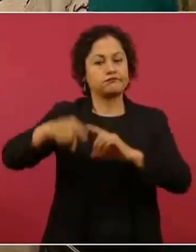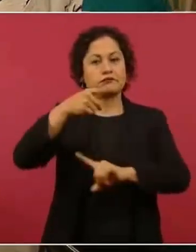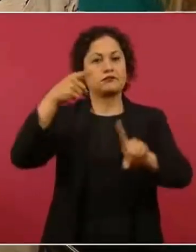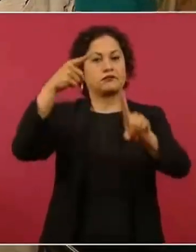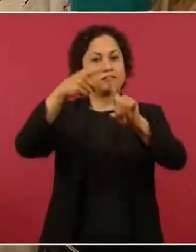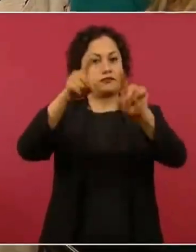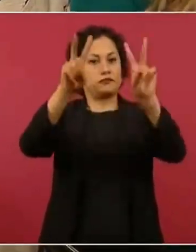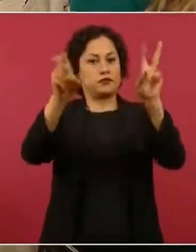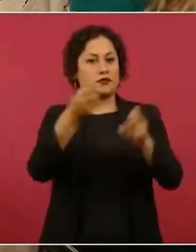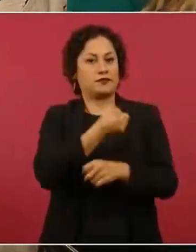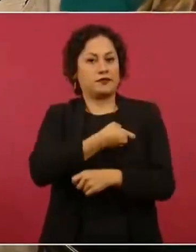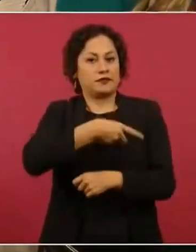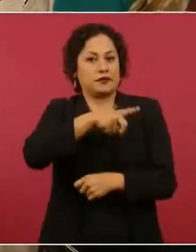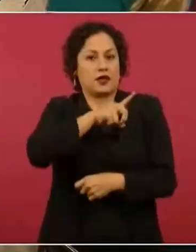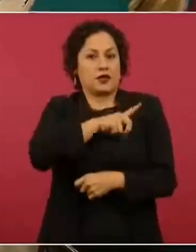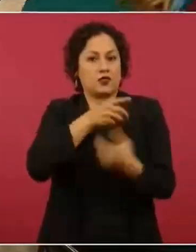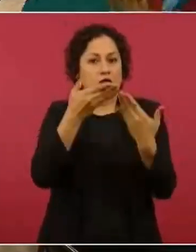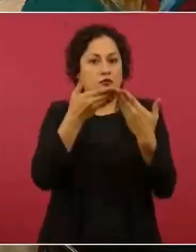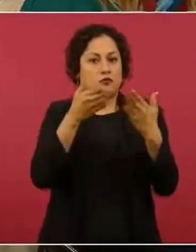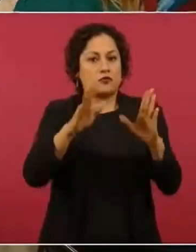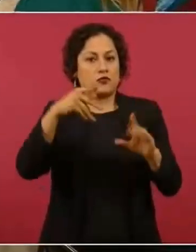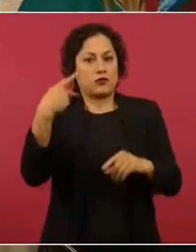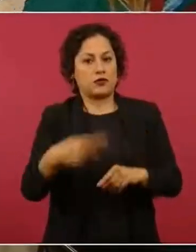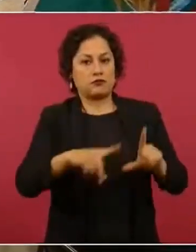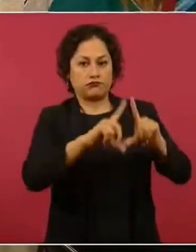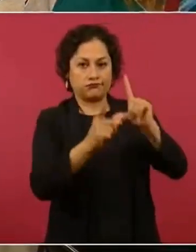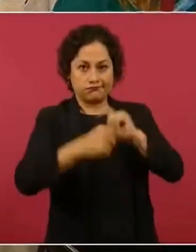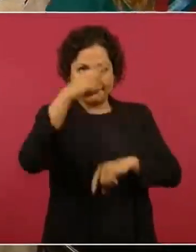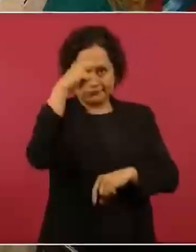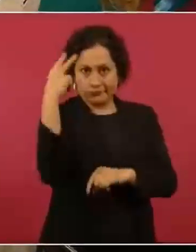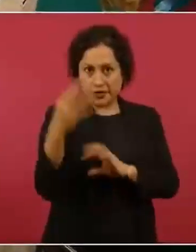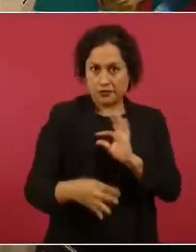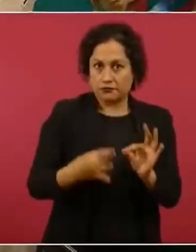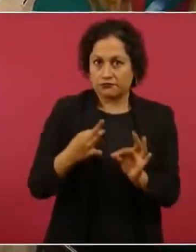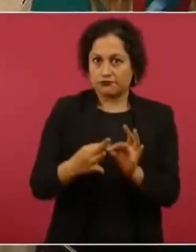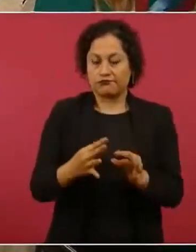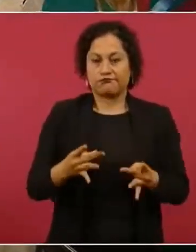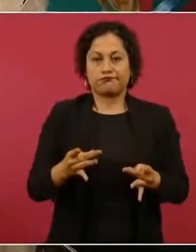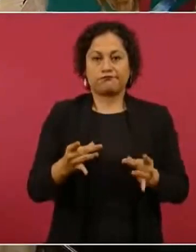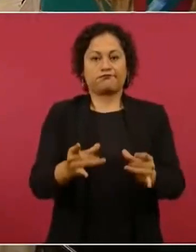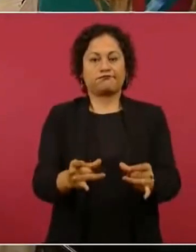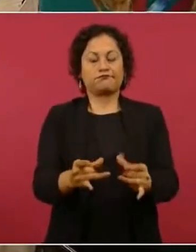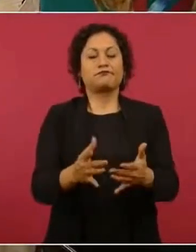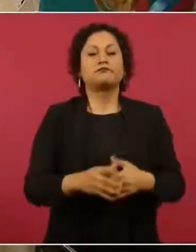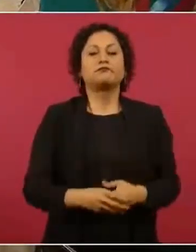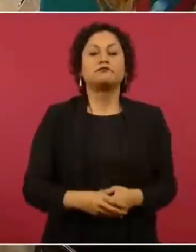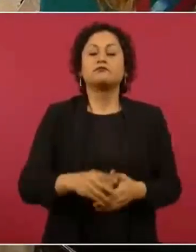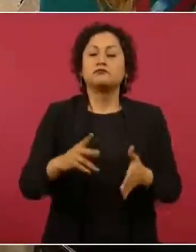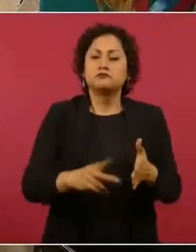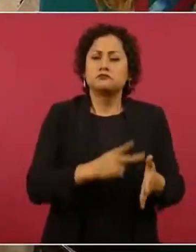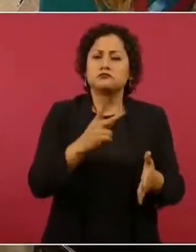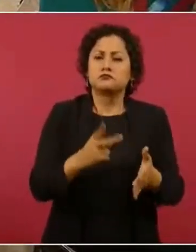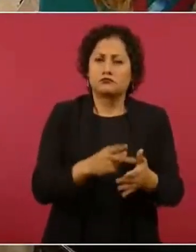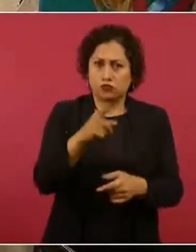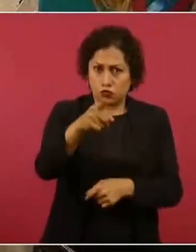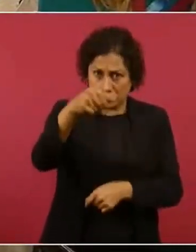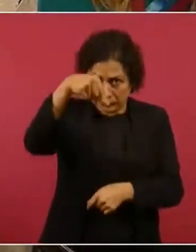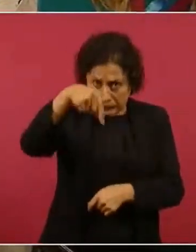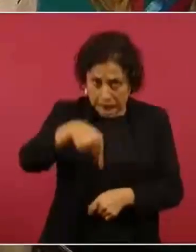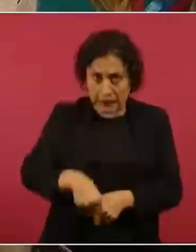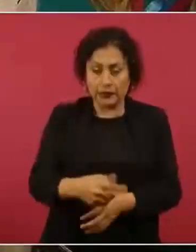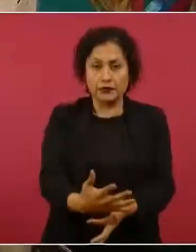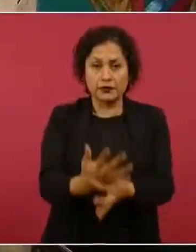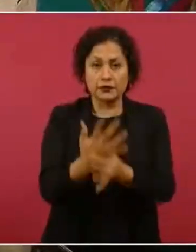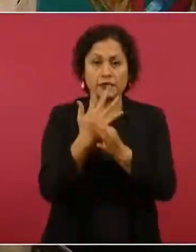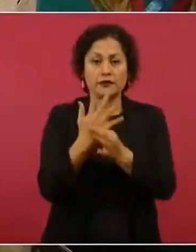salud pública en México óptimo. Y en reiteradas ocasiones en este espacio, usted ha citado